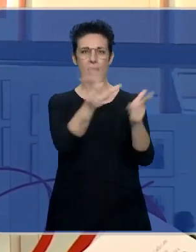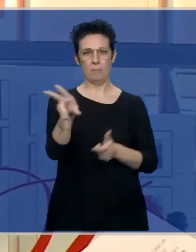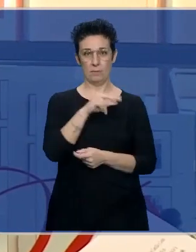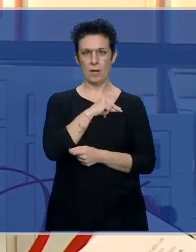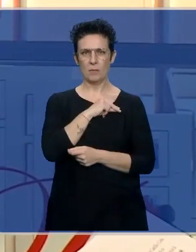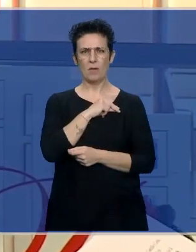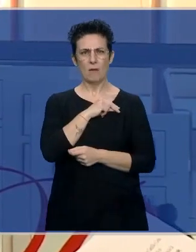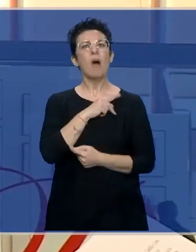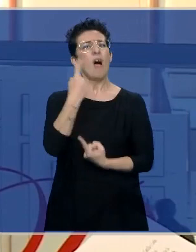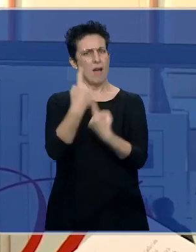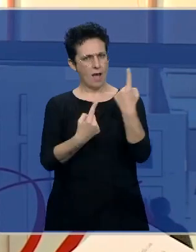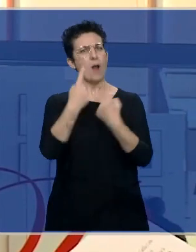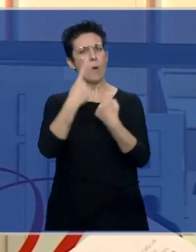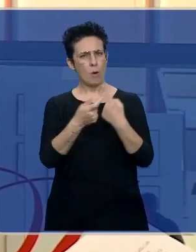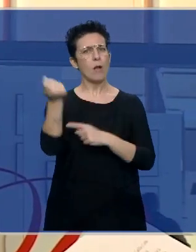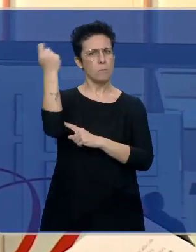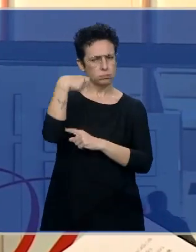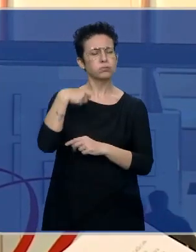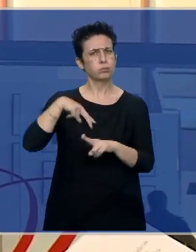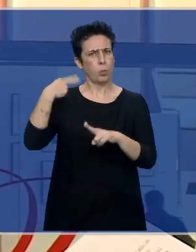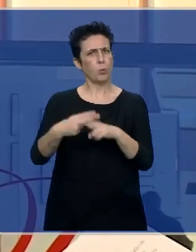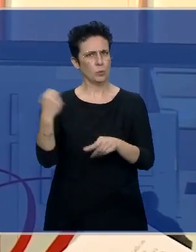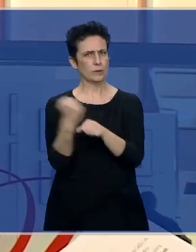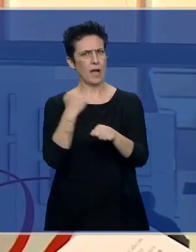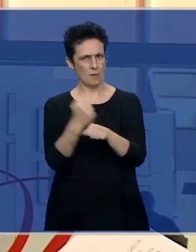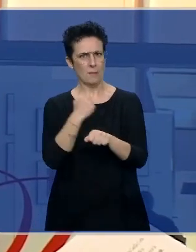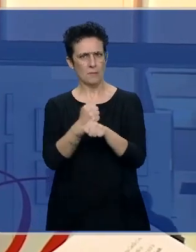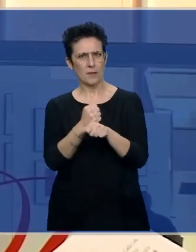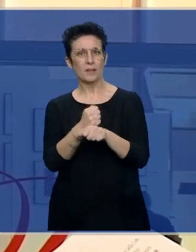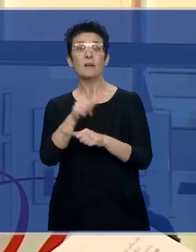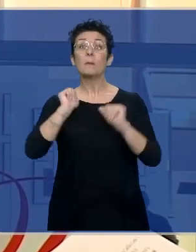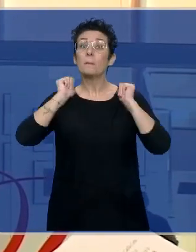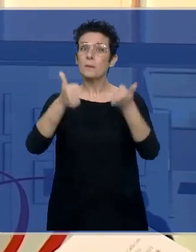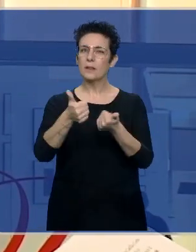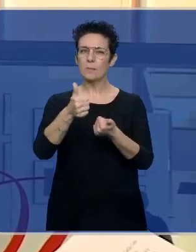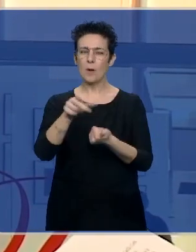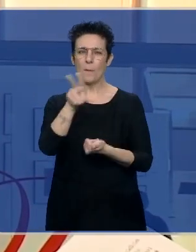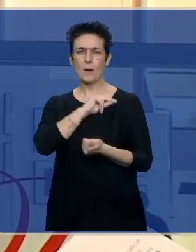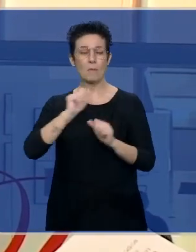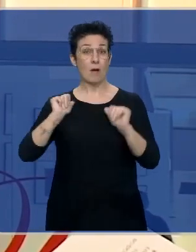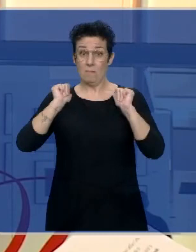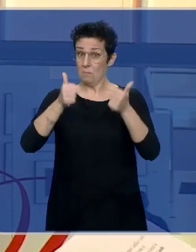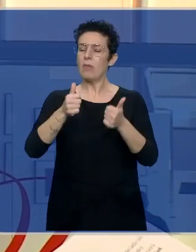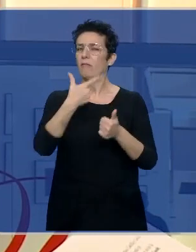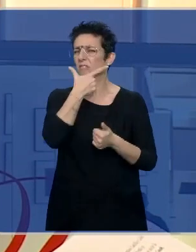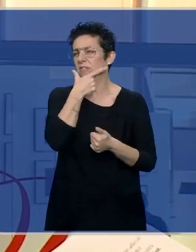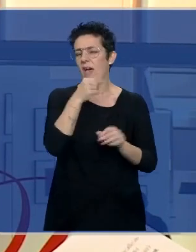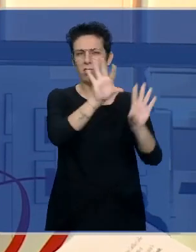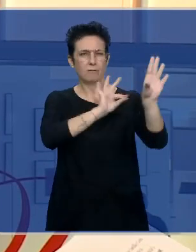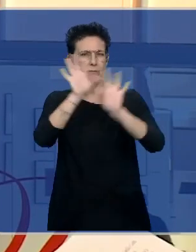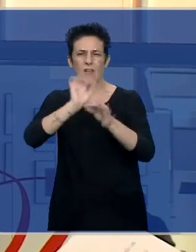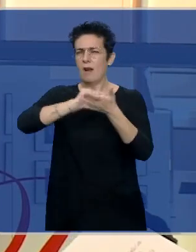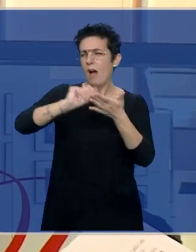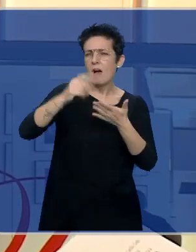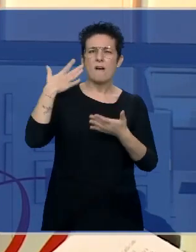eso a veces es un poco una condena desde el principio. Y al principio los primeros premiados eran evidentes, porque, claro, estaban del IBEX,